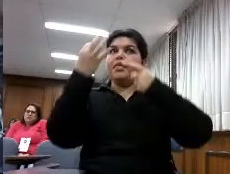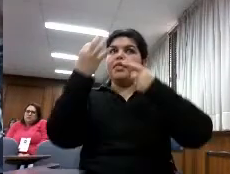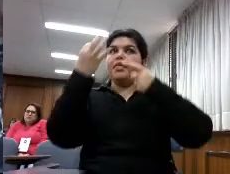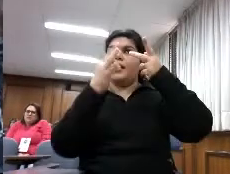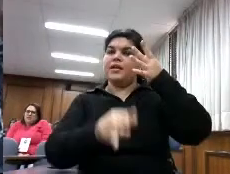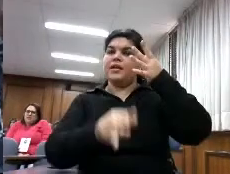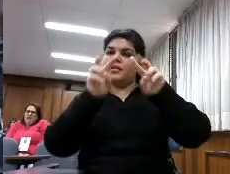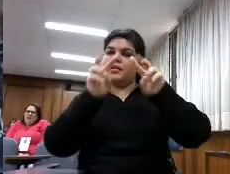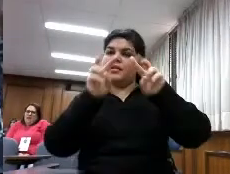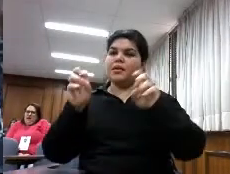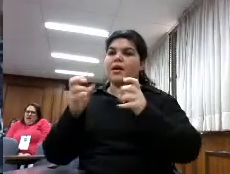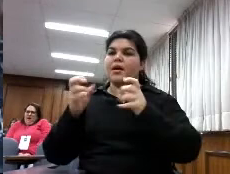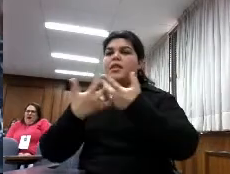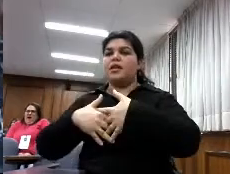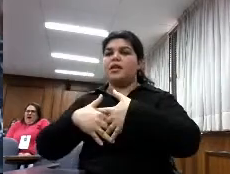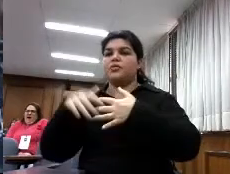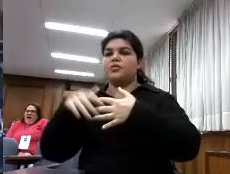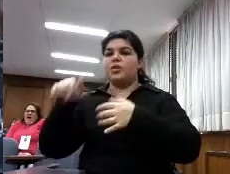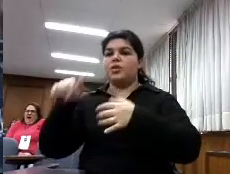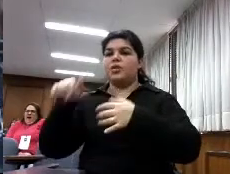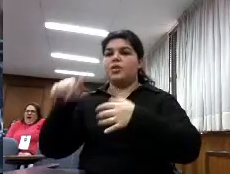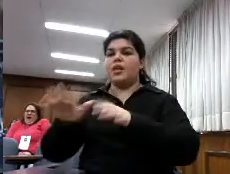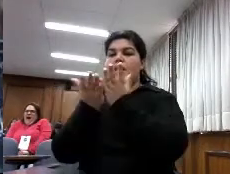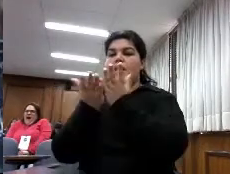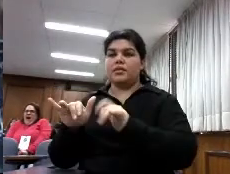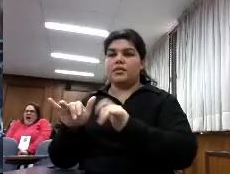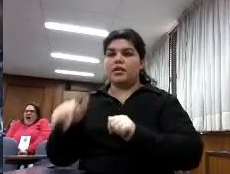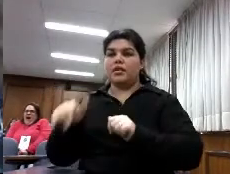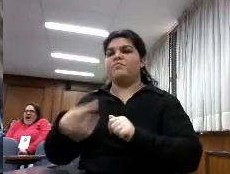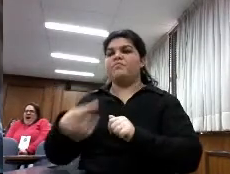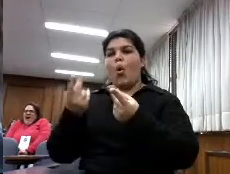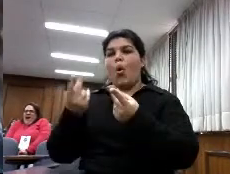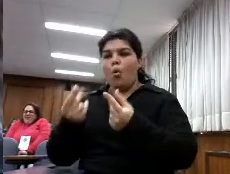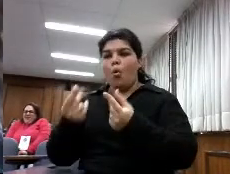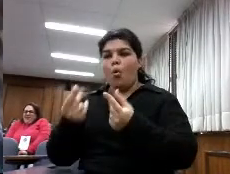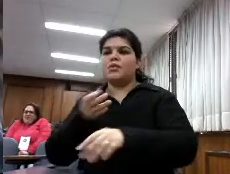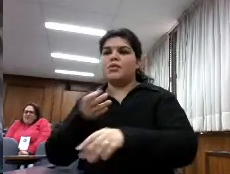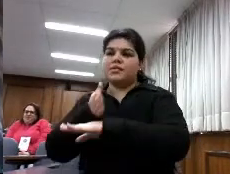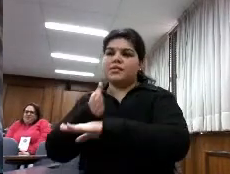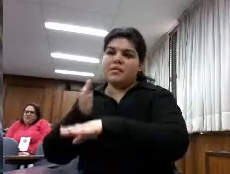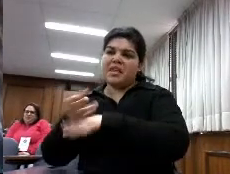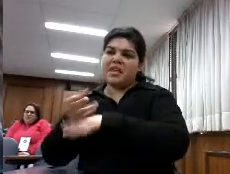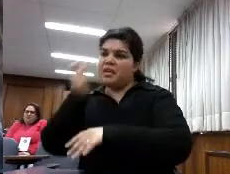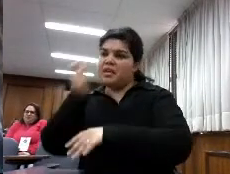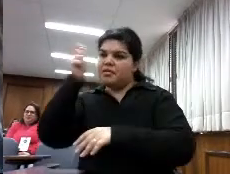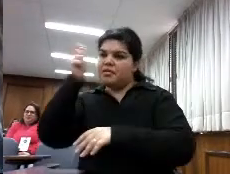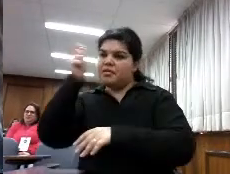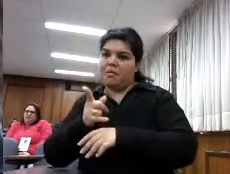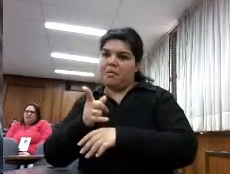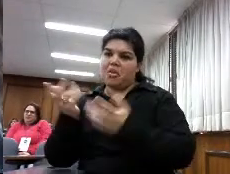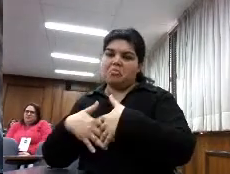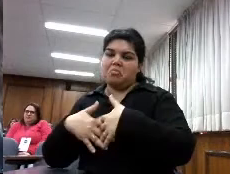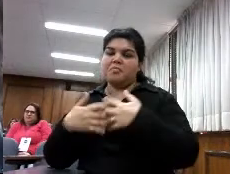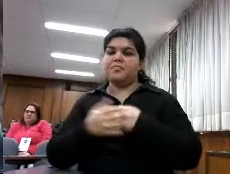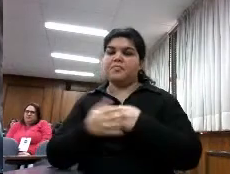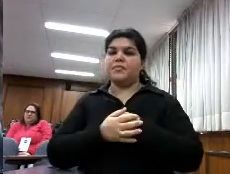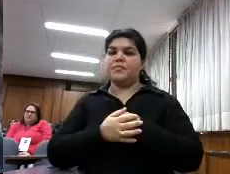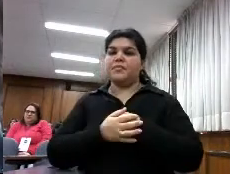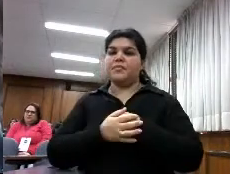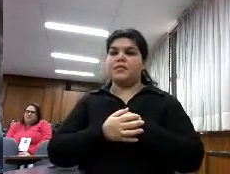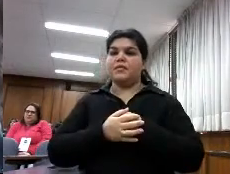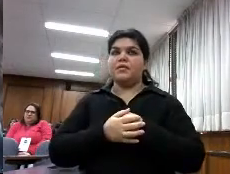digital como vemos ahí la movilidad usabilidad inmediatez fundamentalmente y finalmente lo que hemos hecho